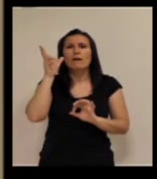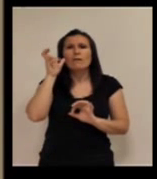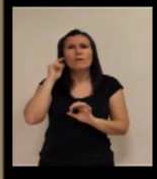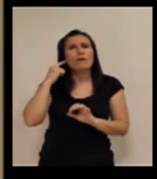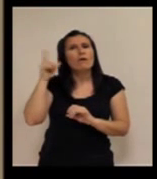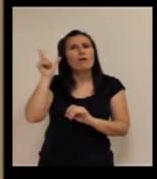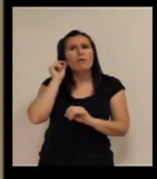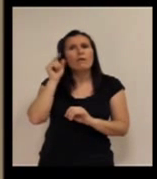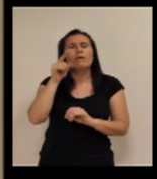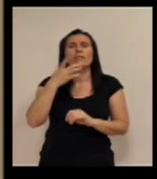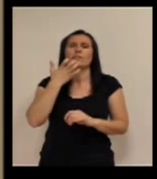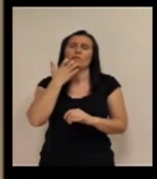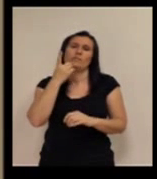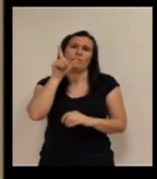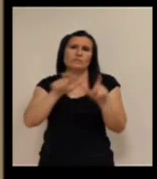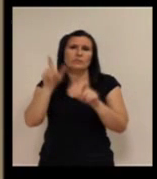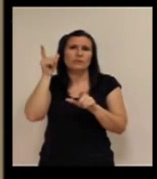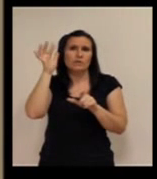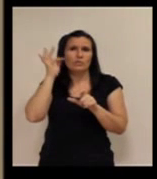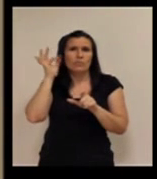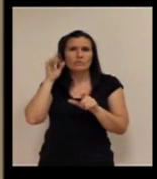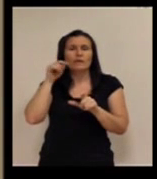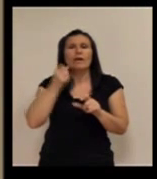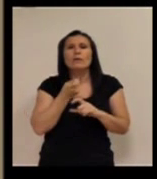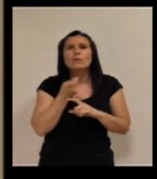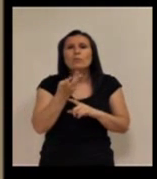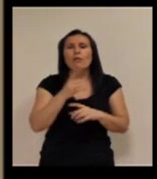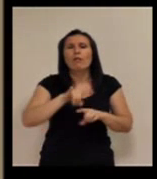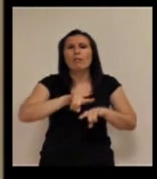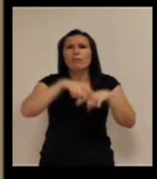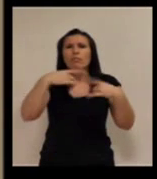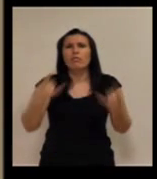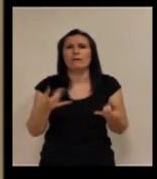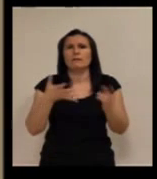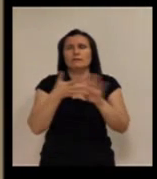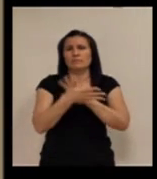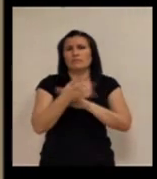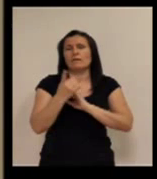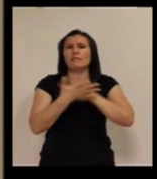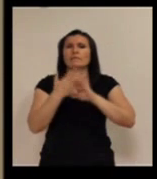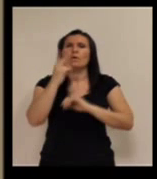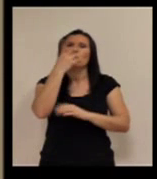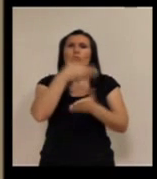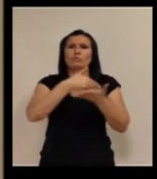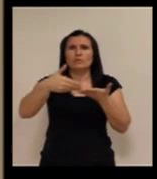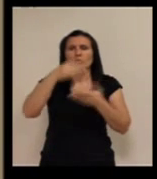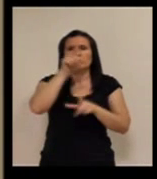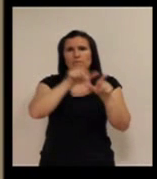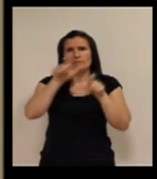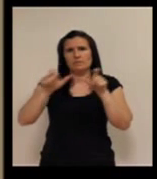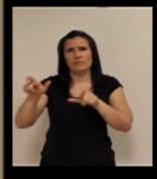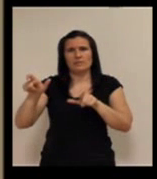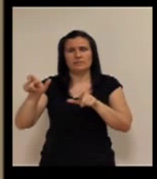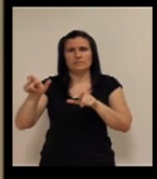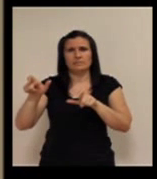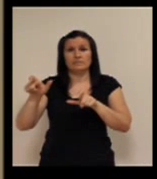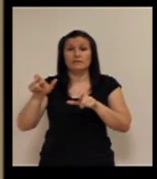audición, diferentes niveles de hipoacusia, las cifras se duplican y estaríamos hablando en torno a dos millones de personas.